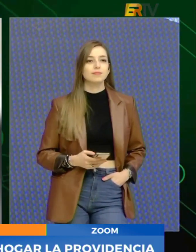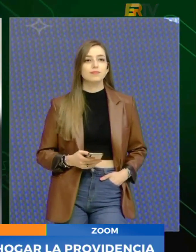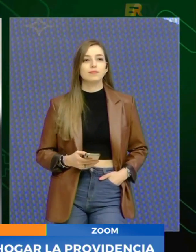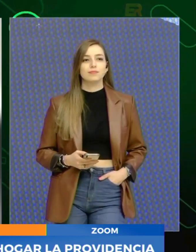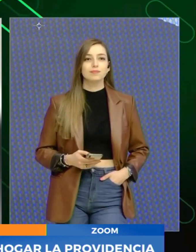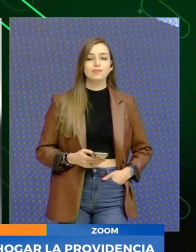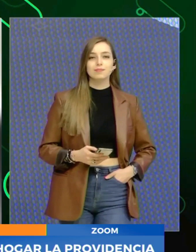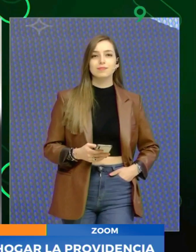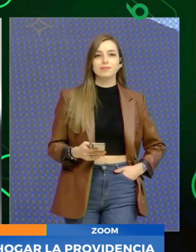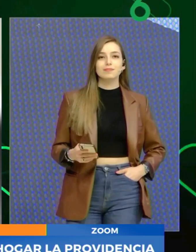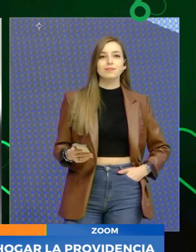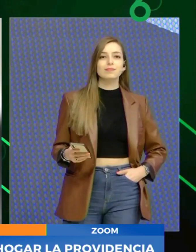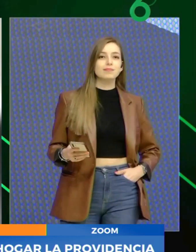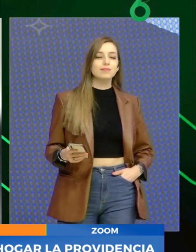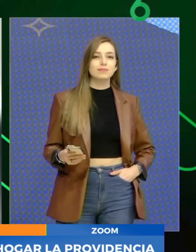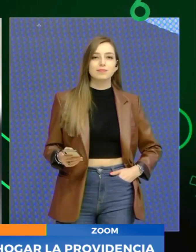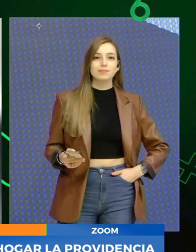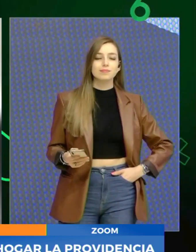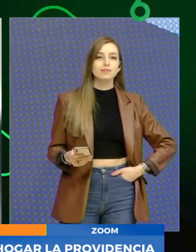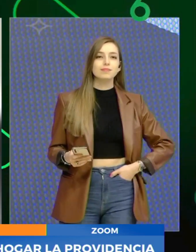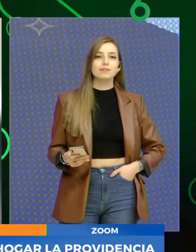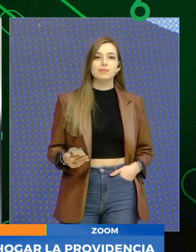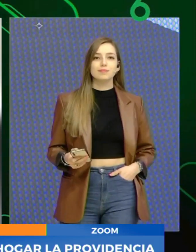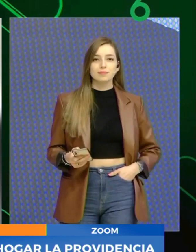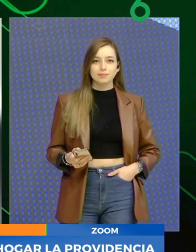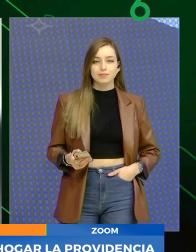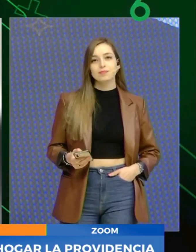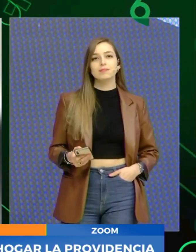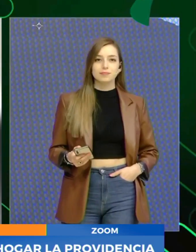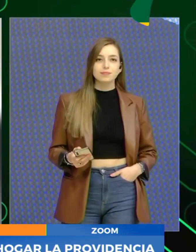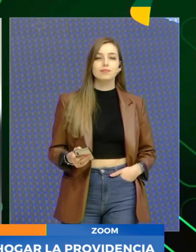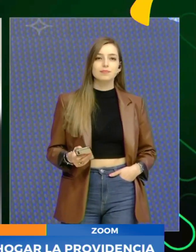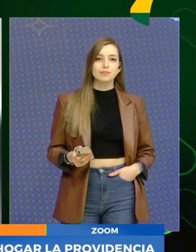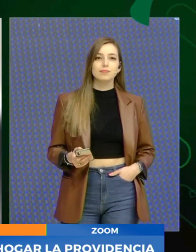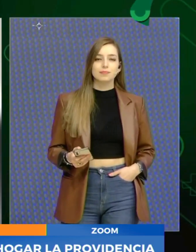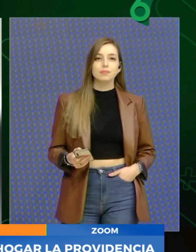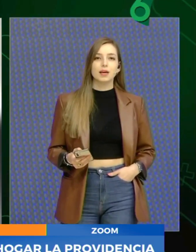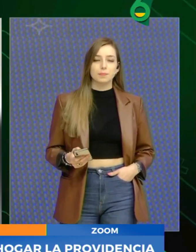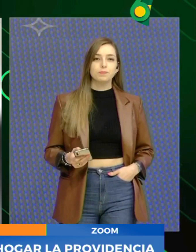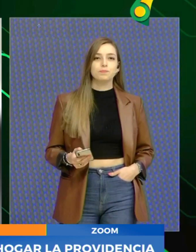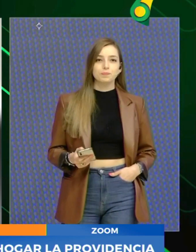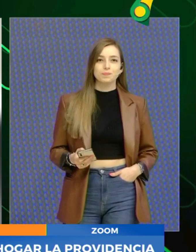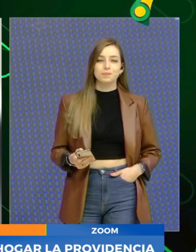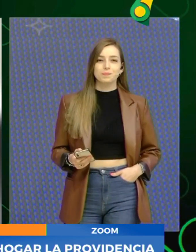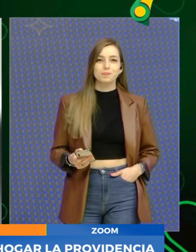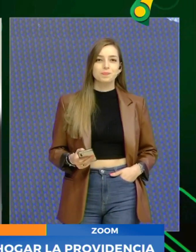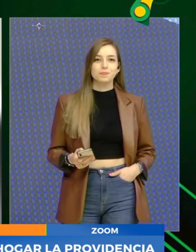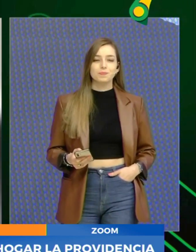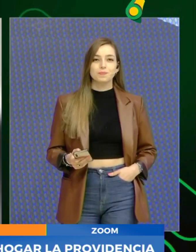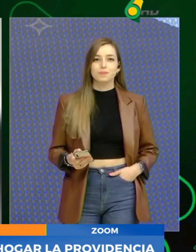Redentor, después en Villahuay, y después se fue propagando por toda Argentina. Para el 6,